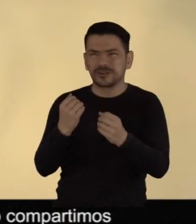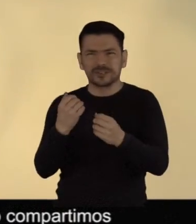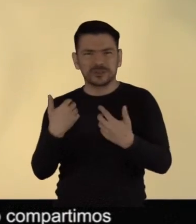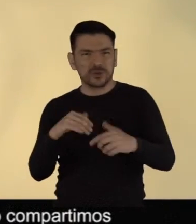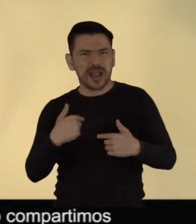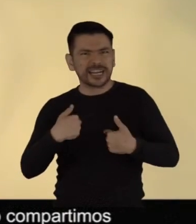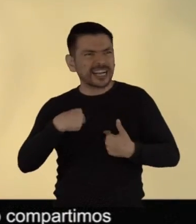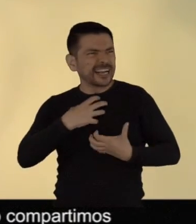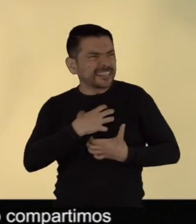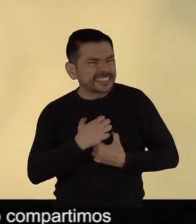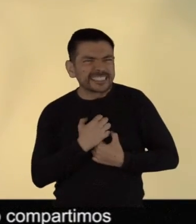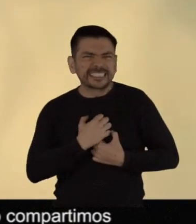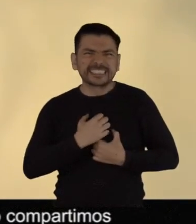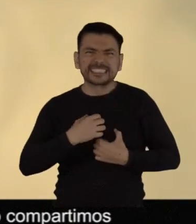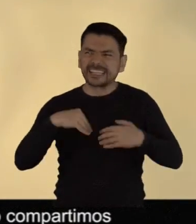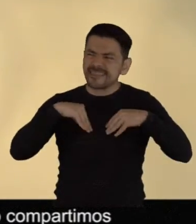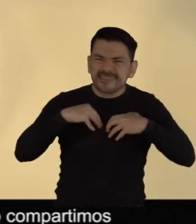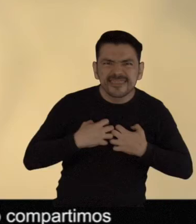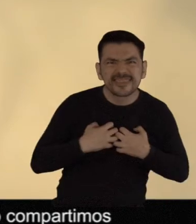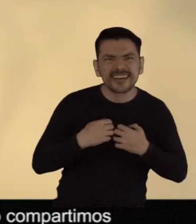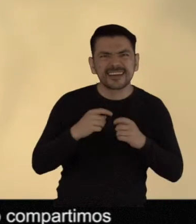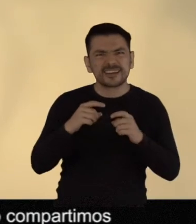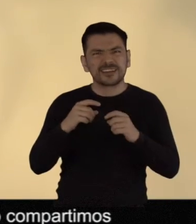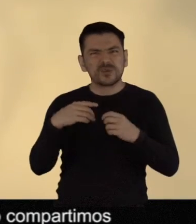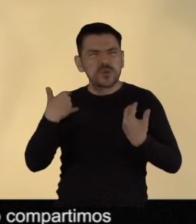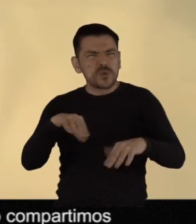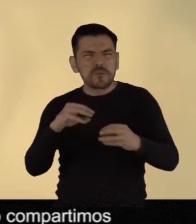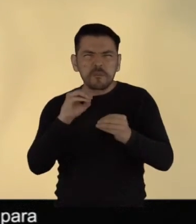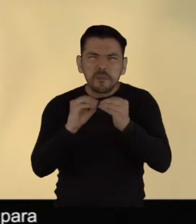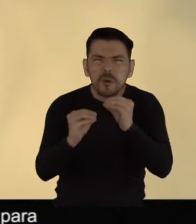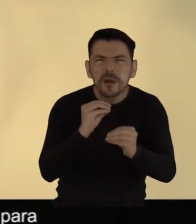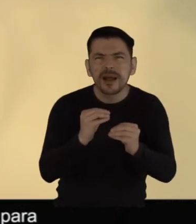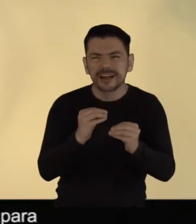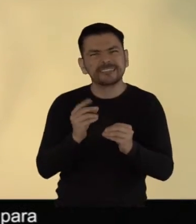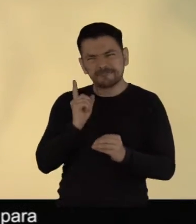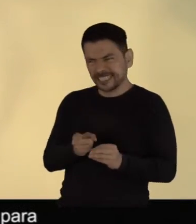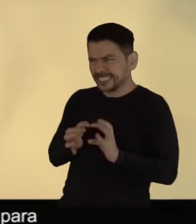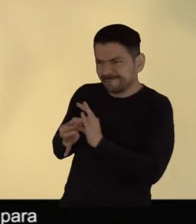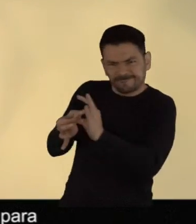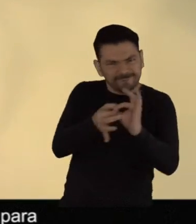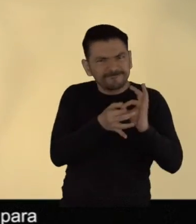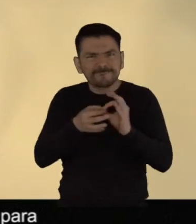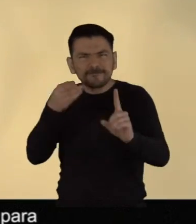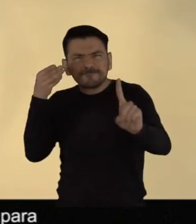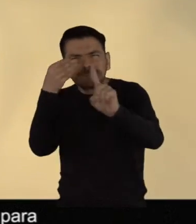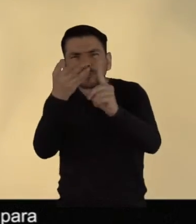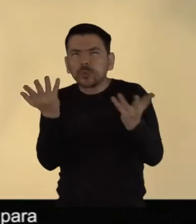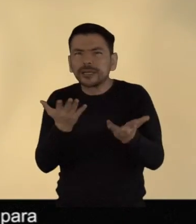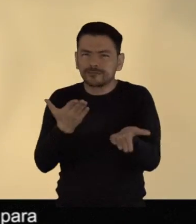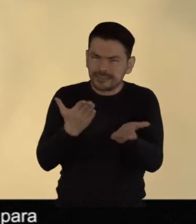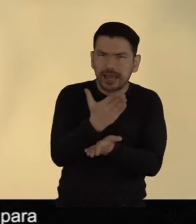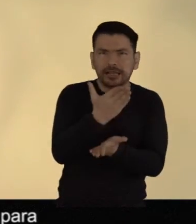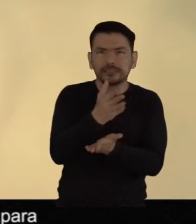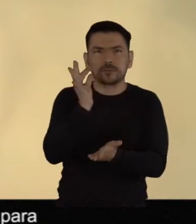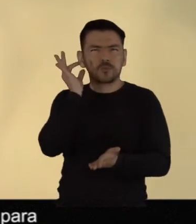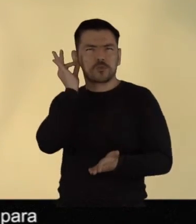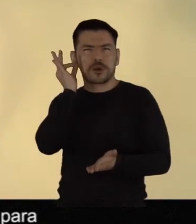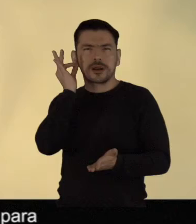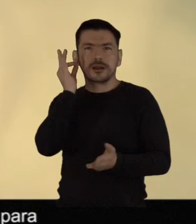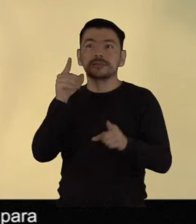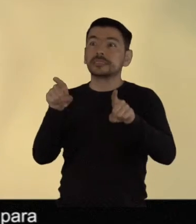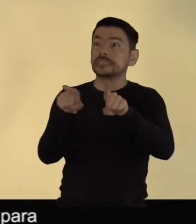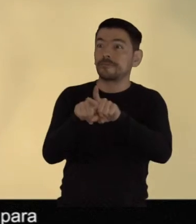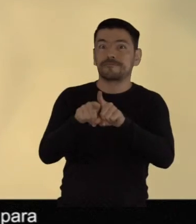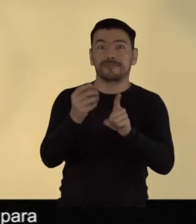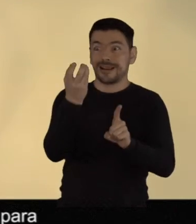compartimos logros y dolores para defender los derechos no solamente para nosotras, sino para todas nuestras